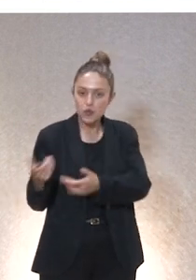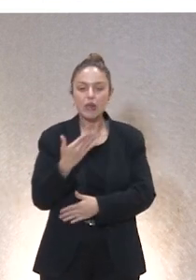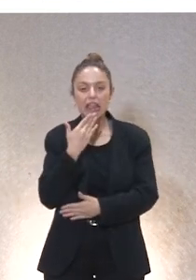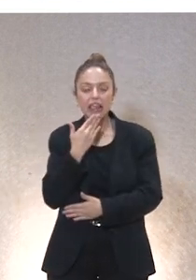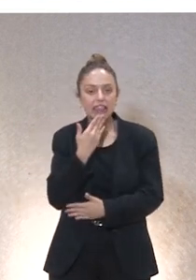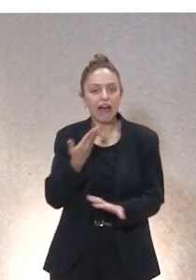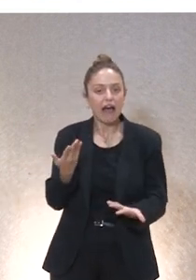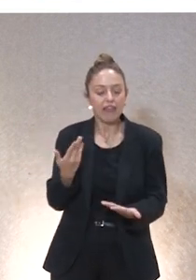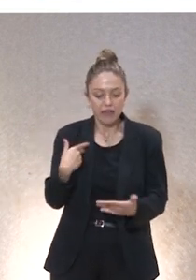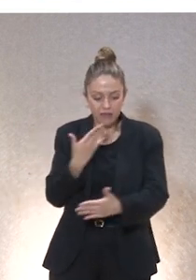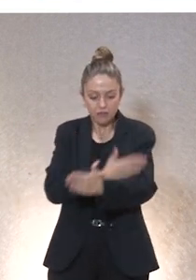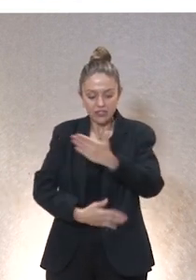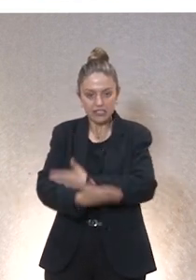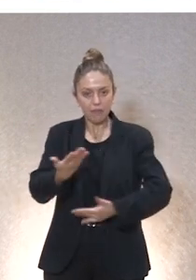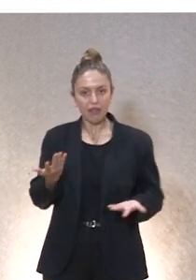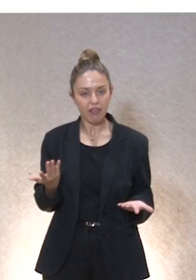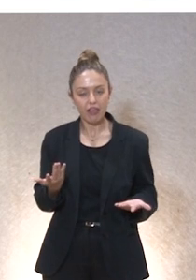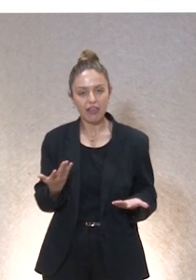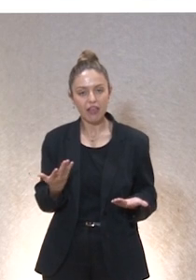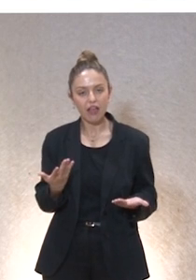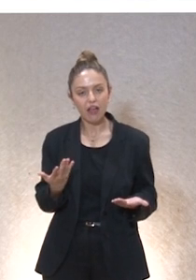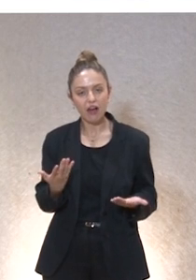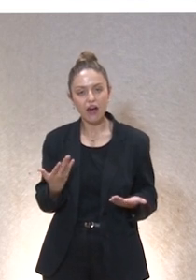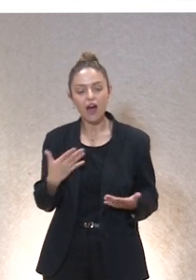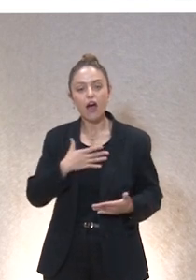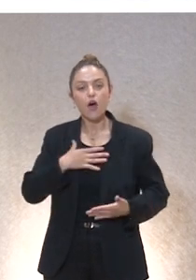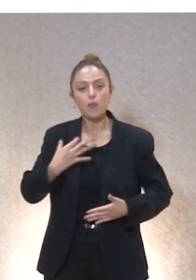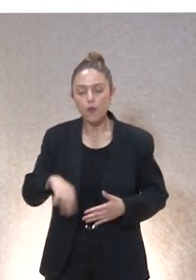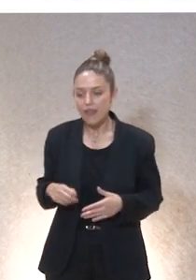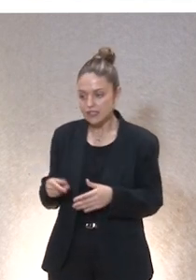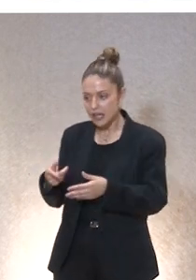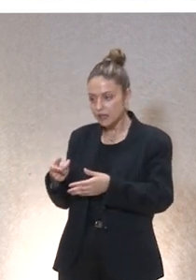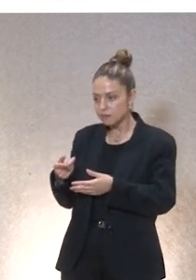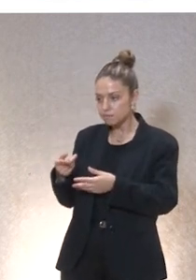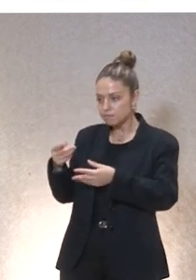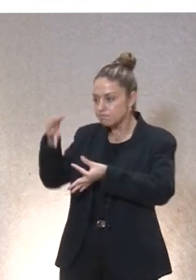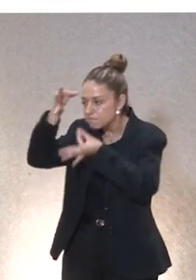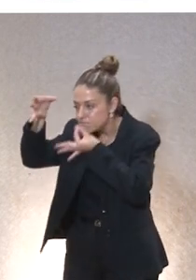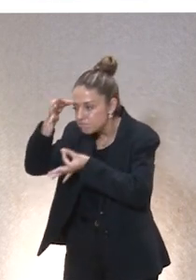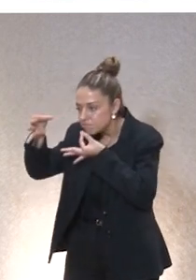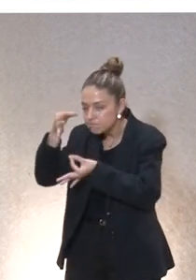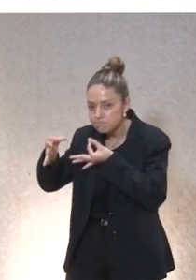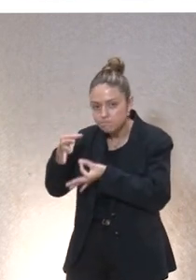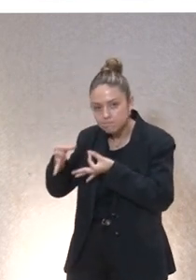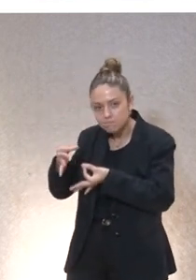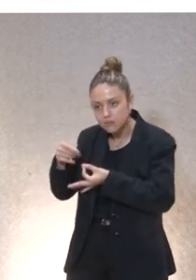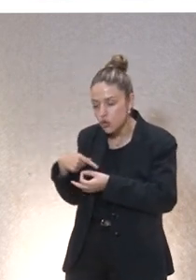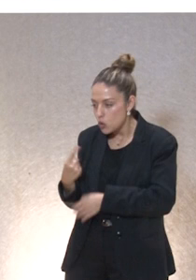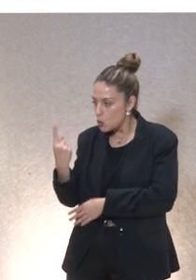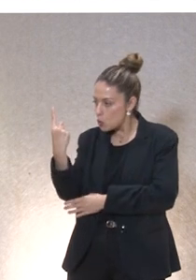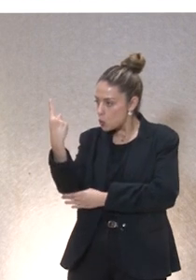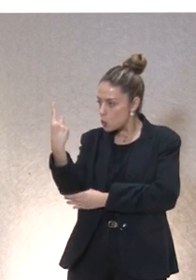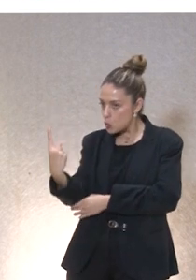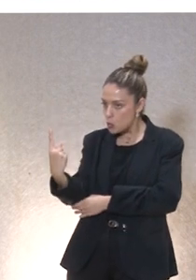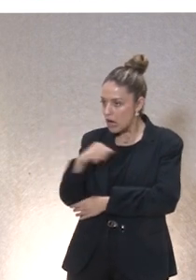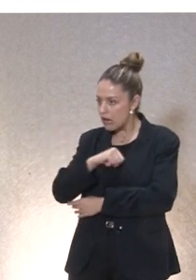persona con una determinada discapacidad pueda ser medida analizada catalogada en términos únicos y exclusivamente de